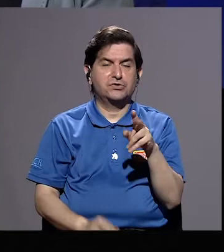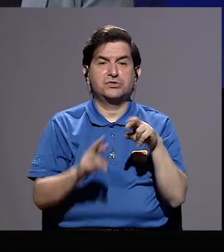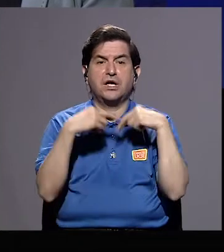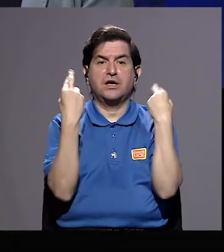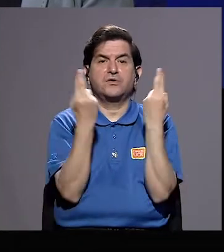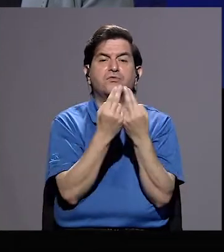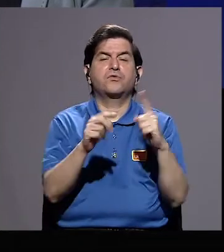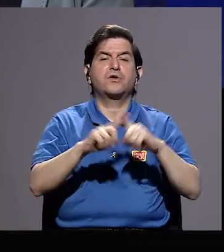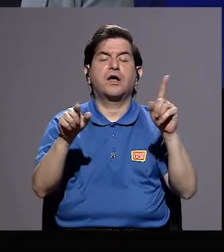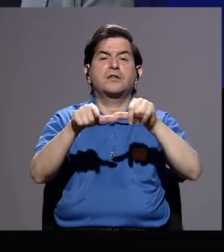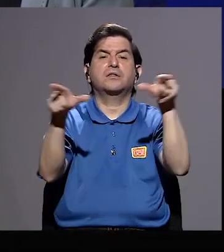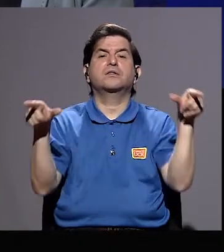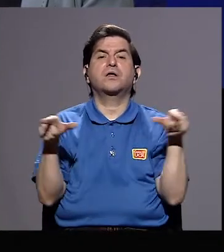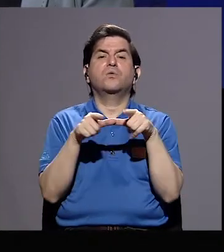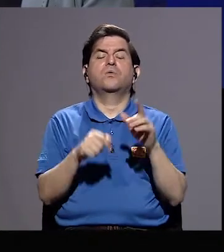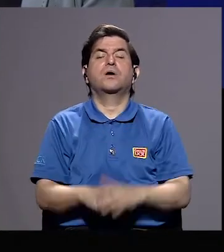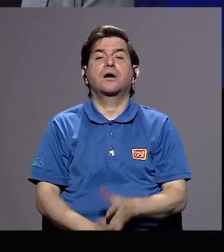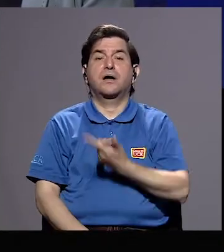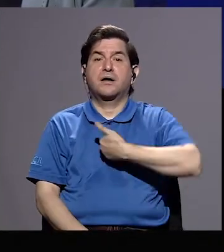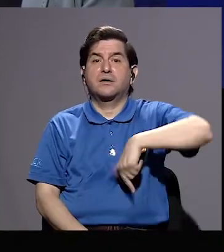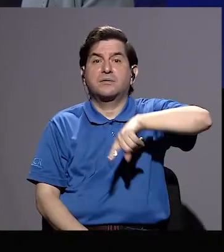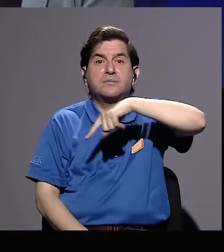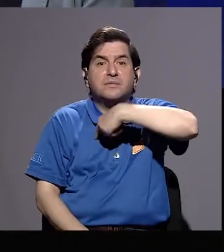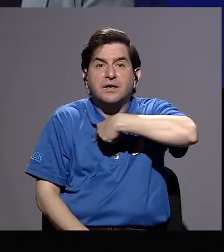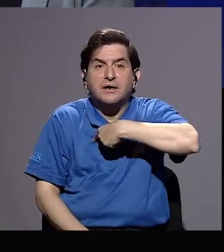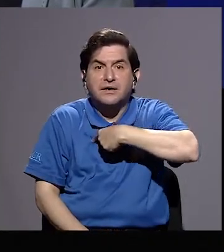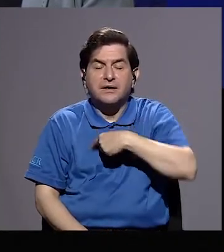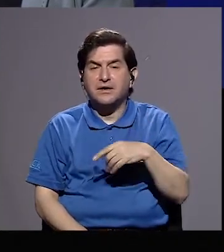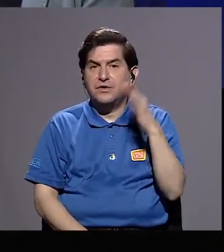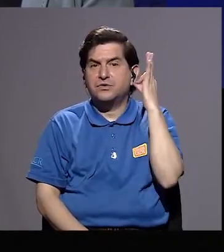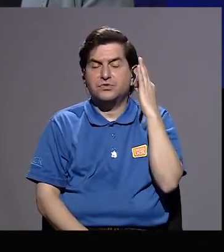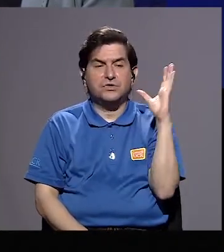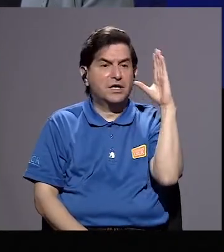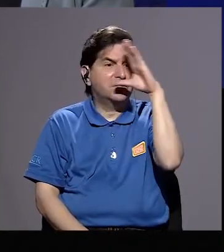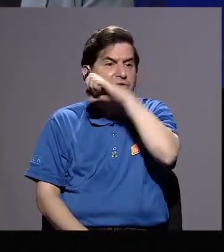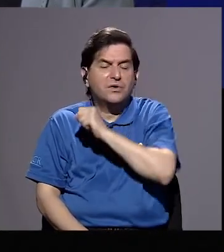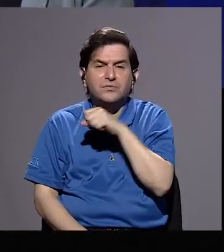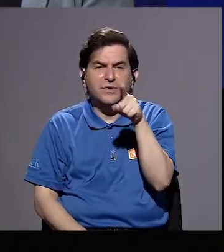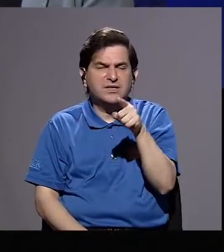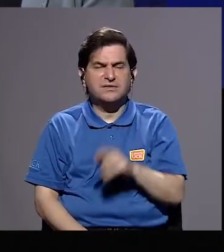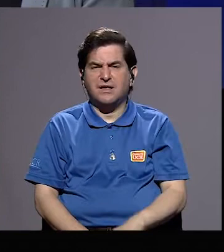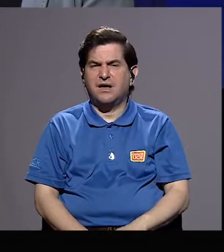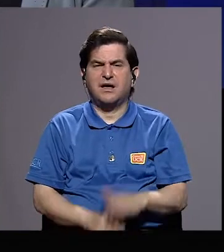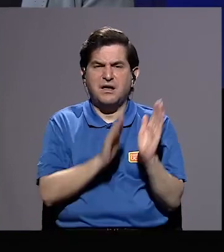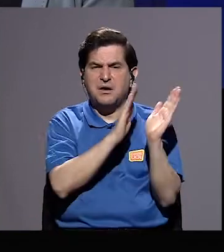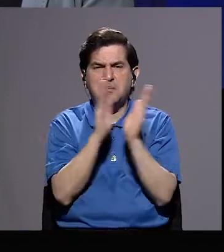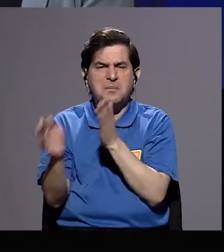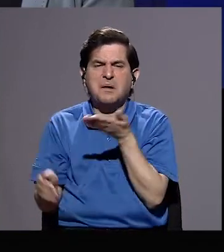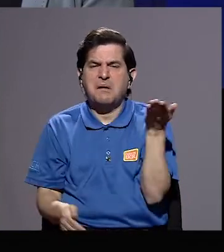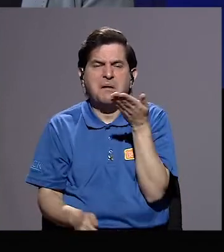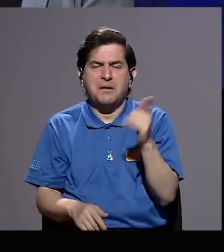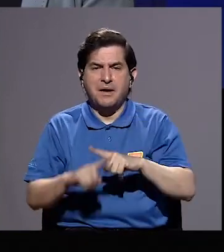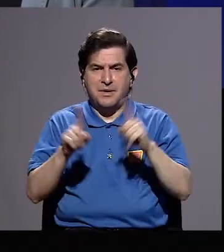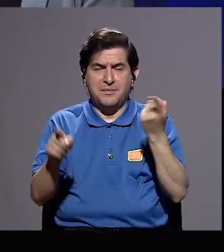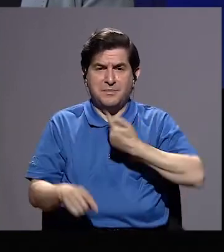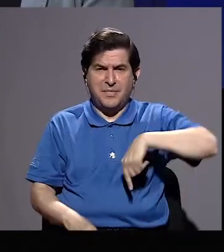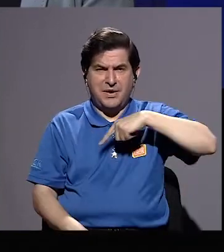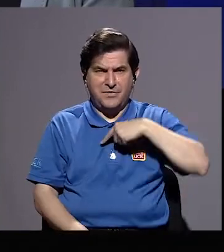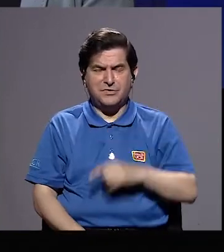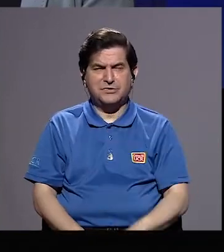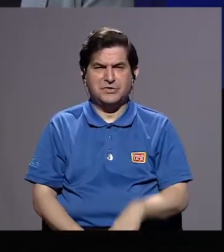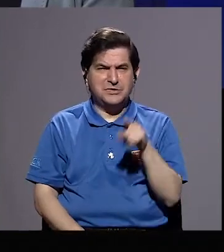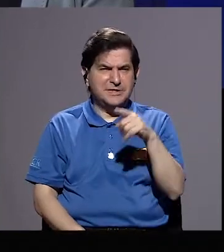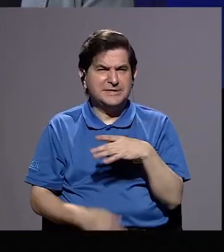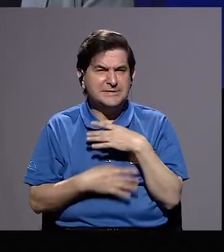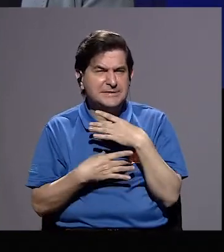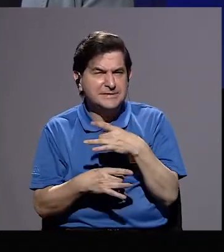ellos se iban a reunir en otros lugares para que nosotros no nos diéramos cuenta de lo que ellas estaban planeando. Pero como